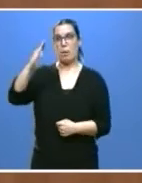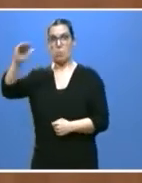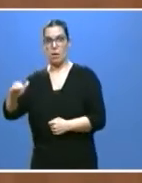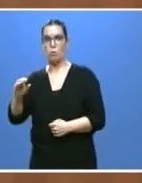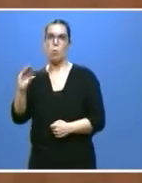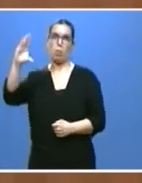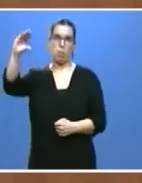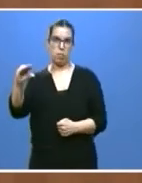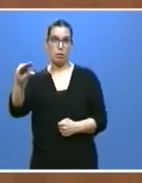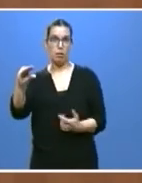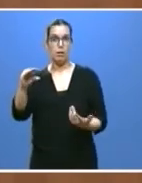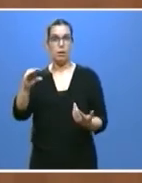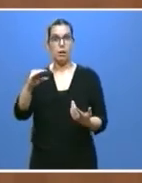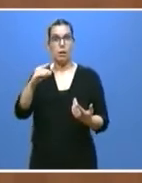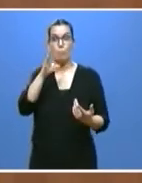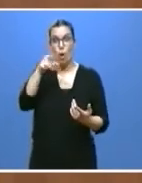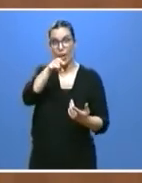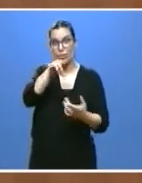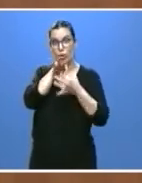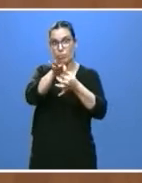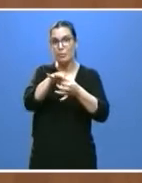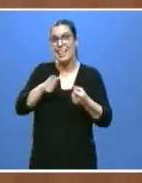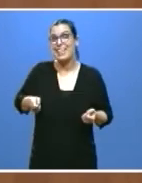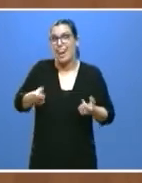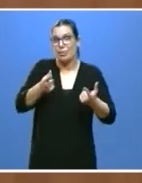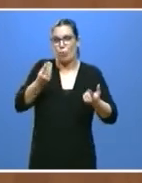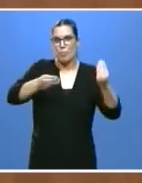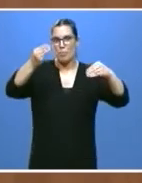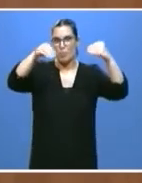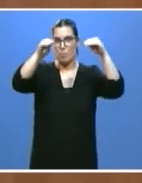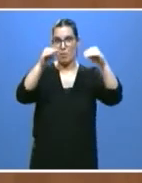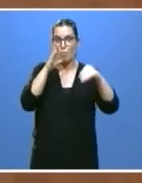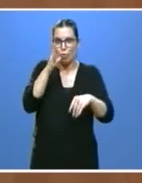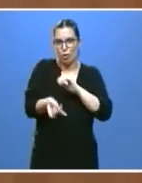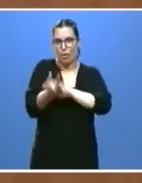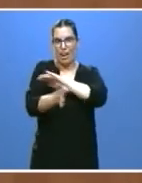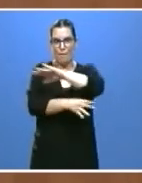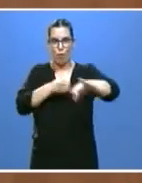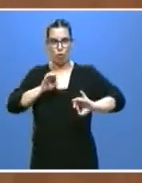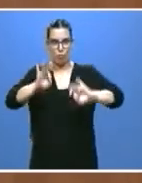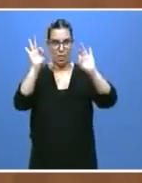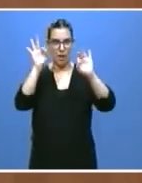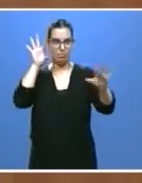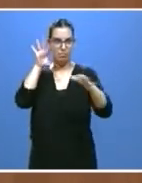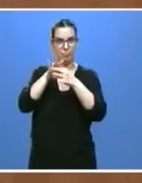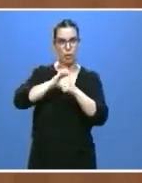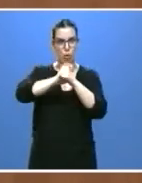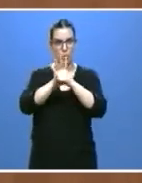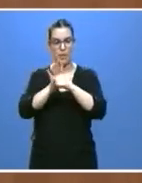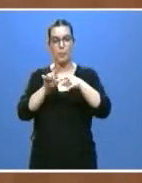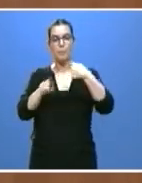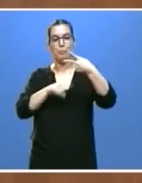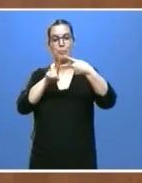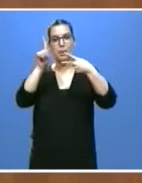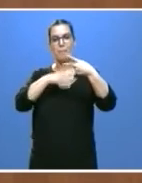es el origen y también la función esencial del propio fondo en segundo lugar queremos una distribución